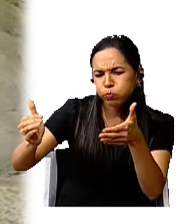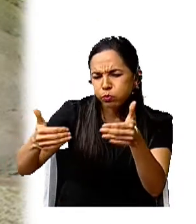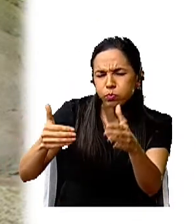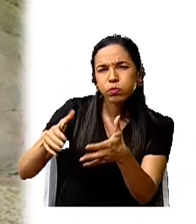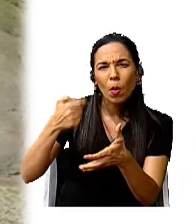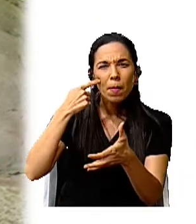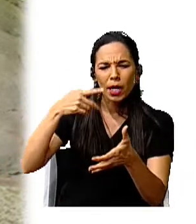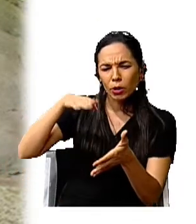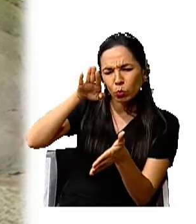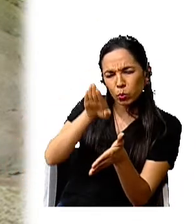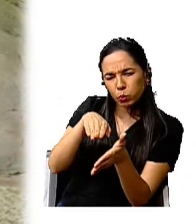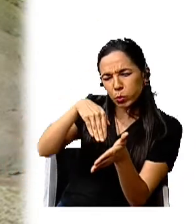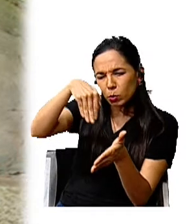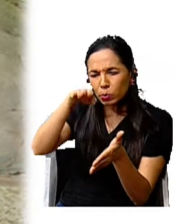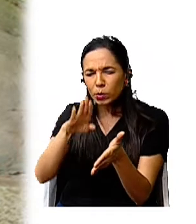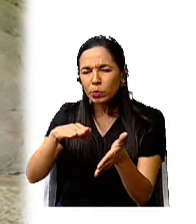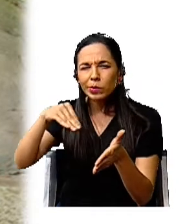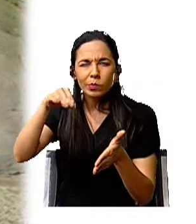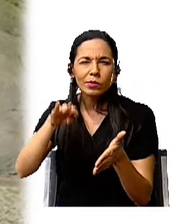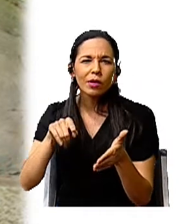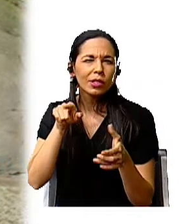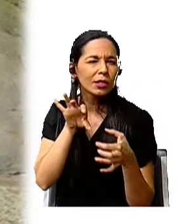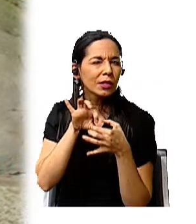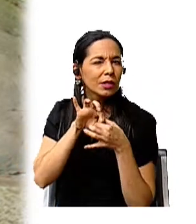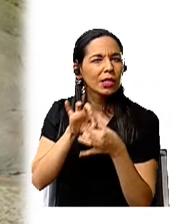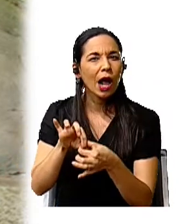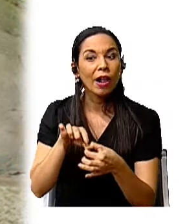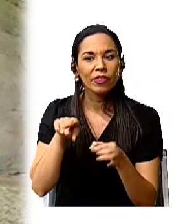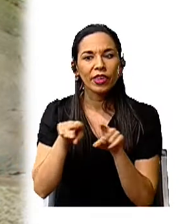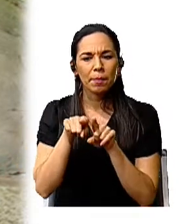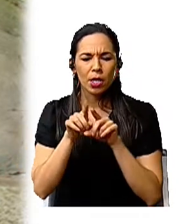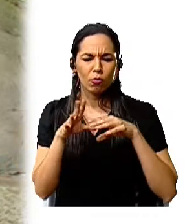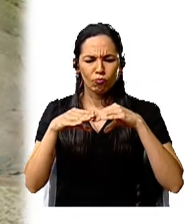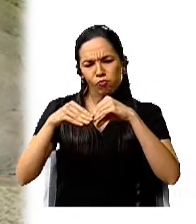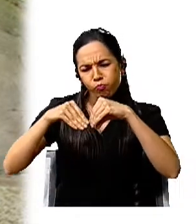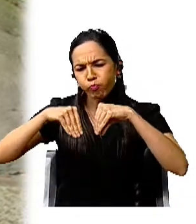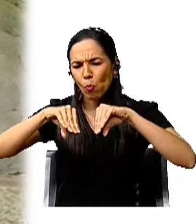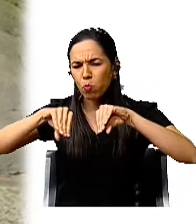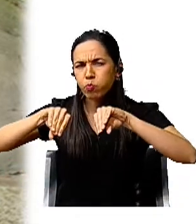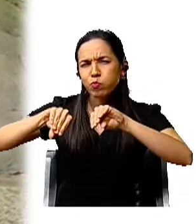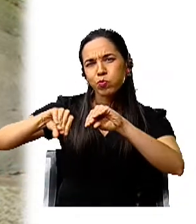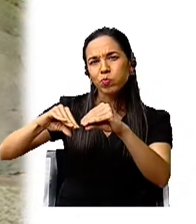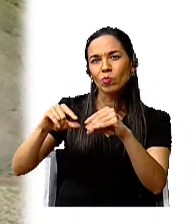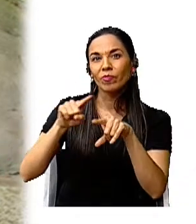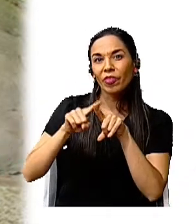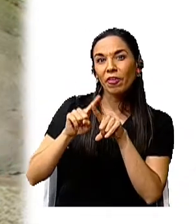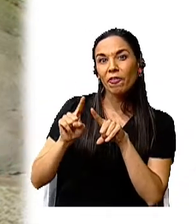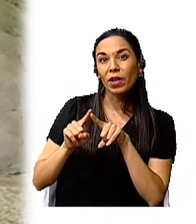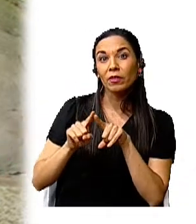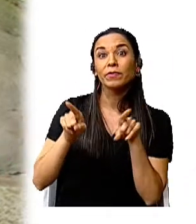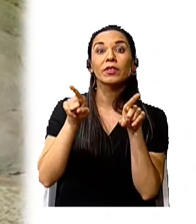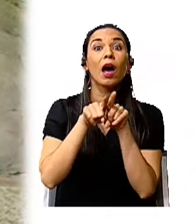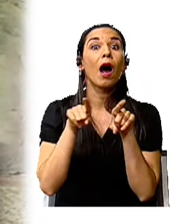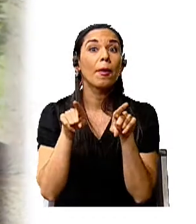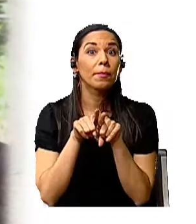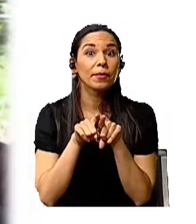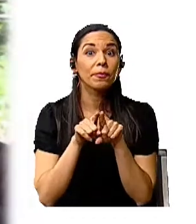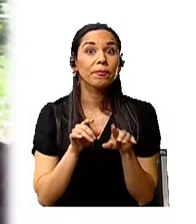pintar. Tiene que ver con el modelaje. También con